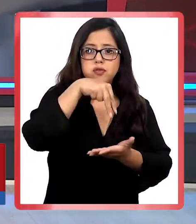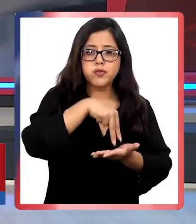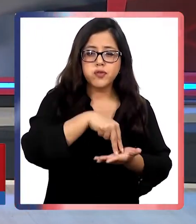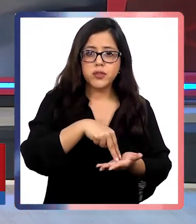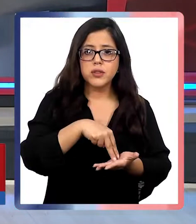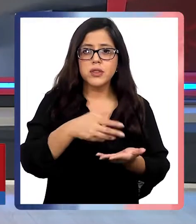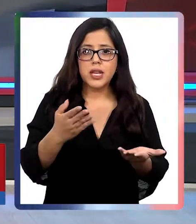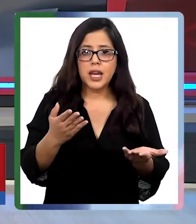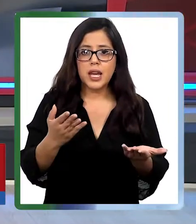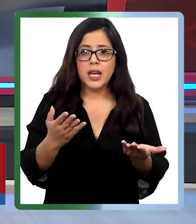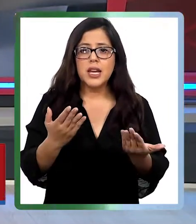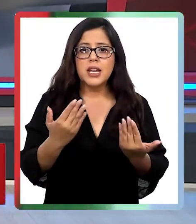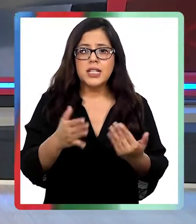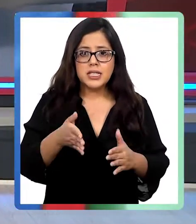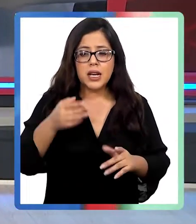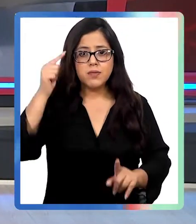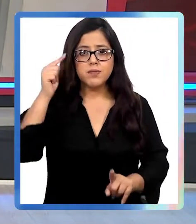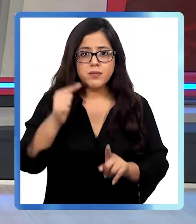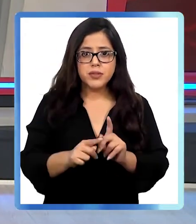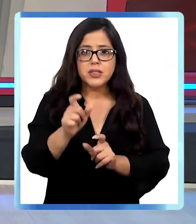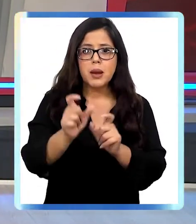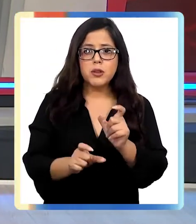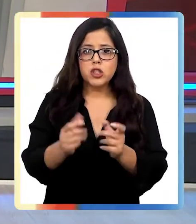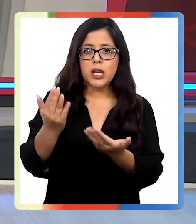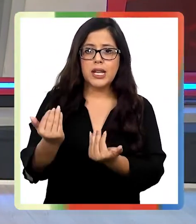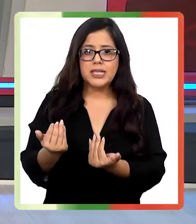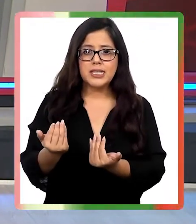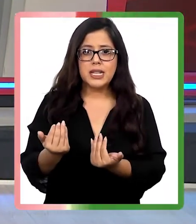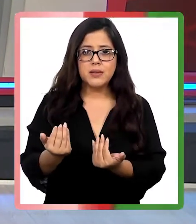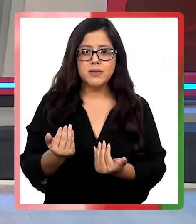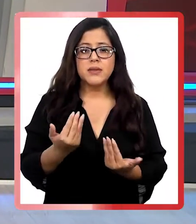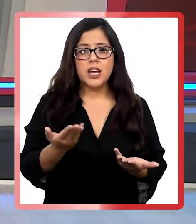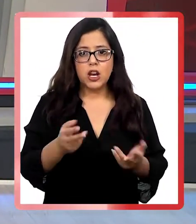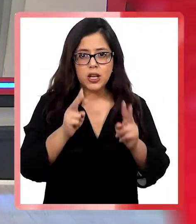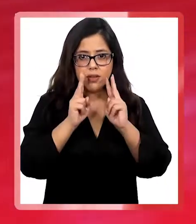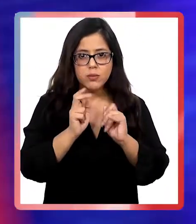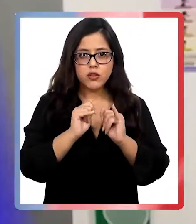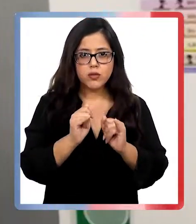un stock destinado a pacientes que lo requieran. TV5 con esta nota.